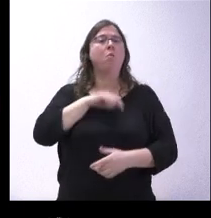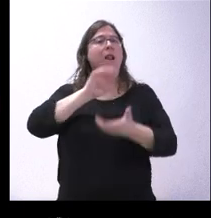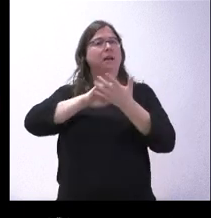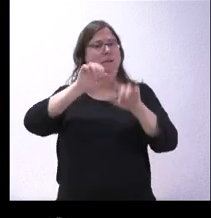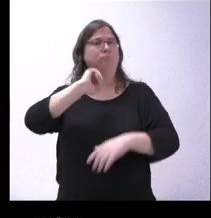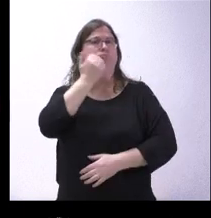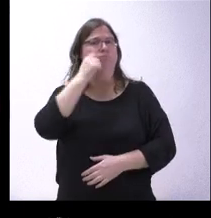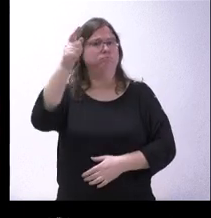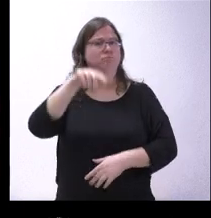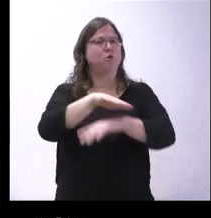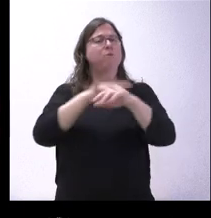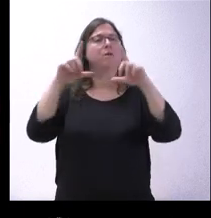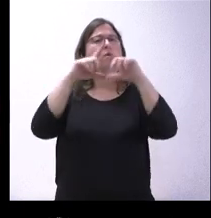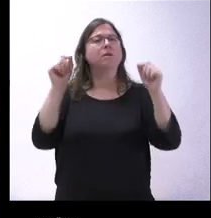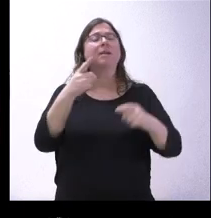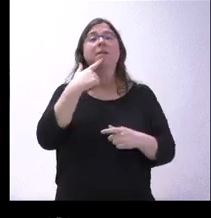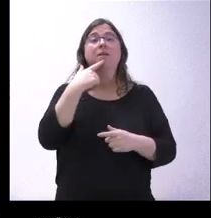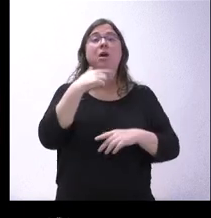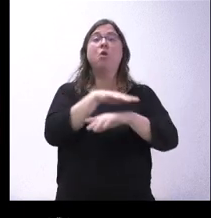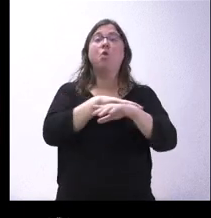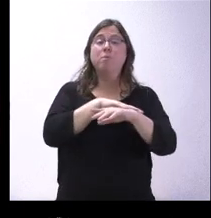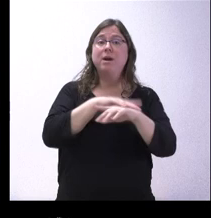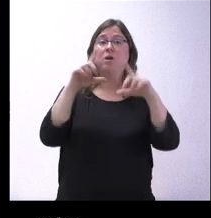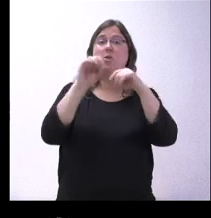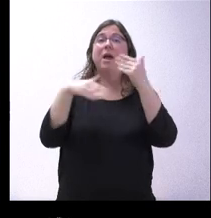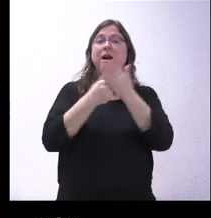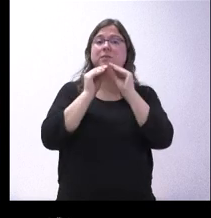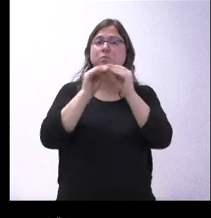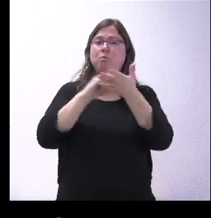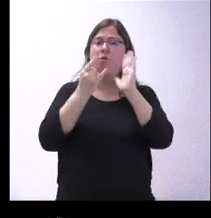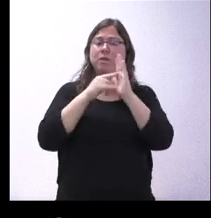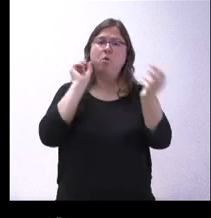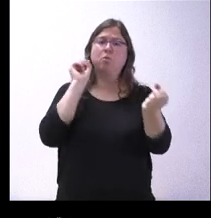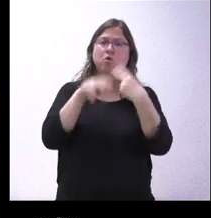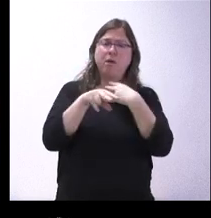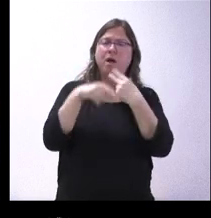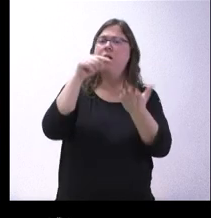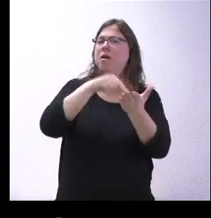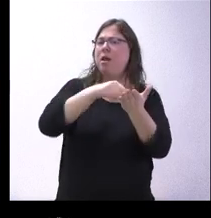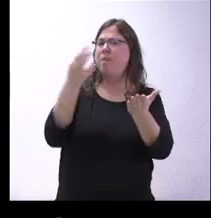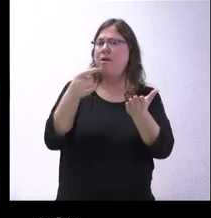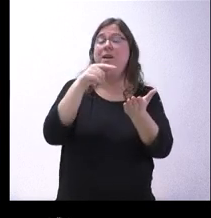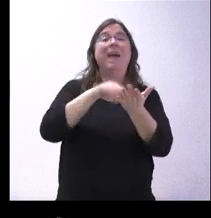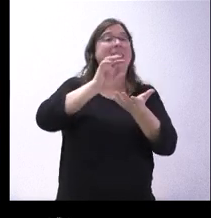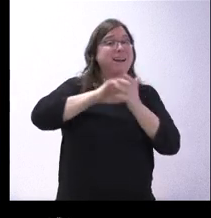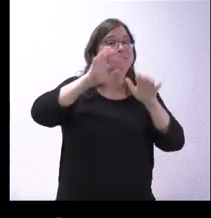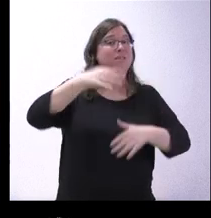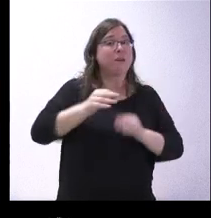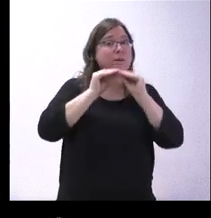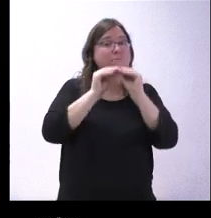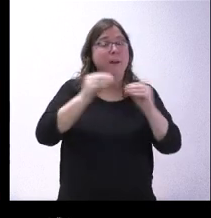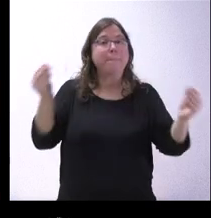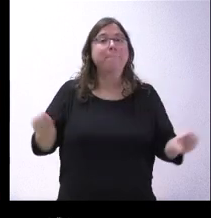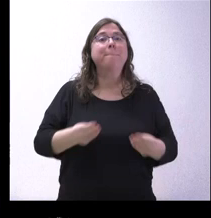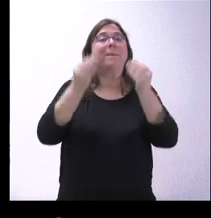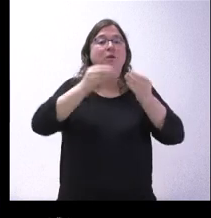y León. Lo que en realidad ahora a Turias, en tanto llega ese proyecto de autovía, está reclamando, es que Castilla y León ejecute la mejora de